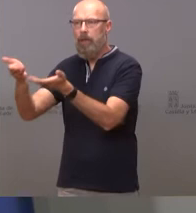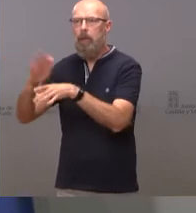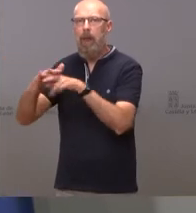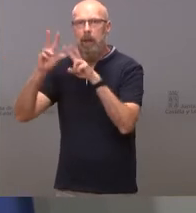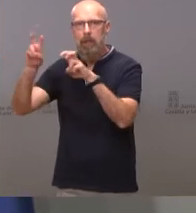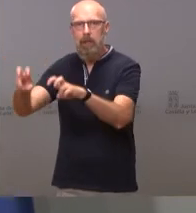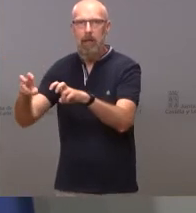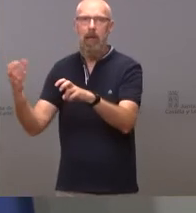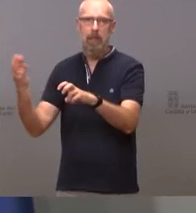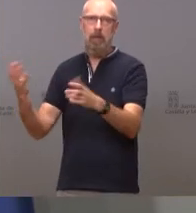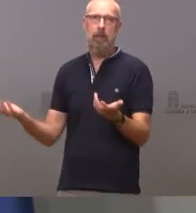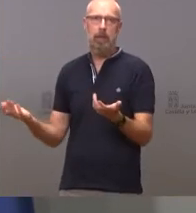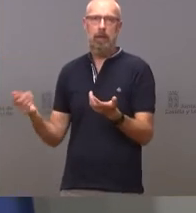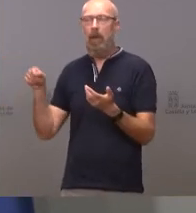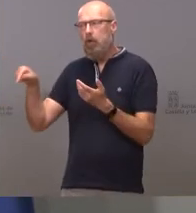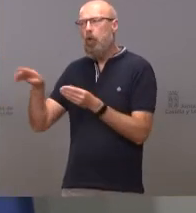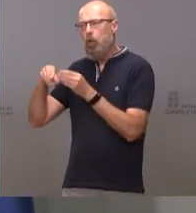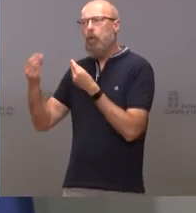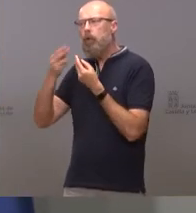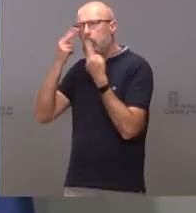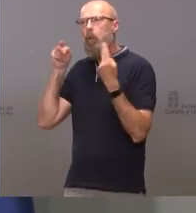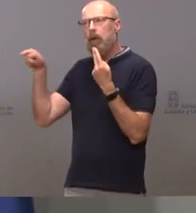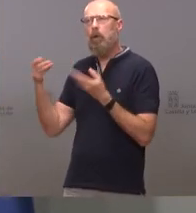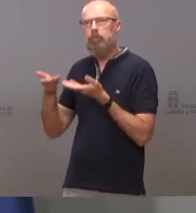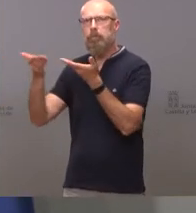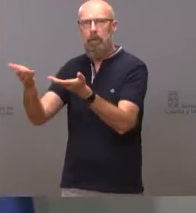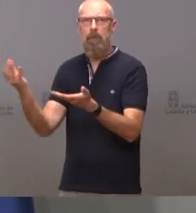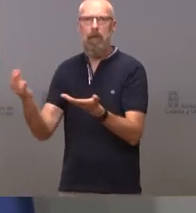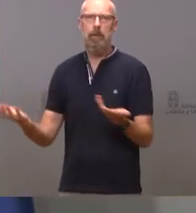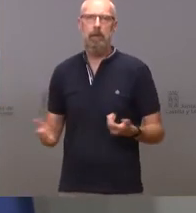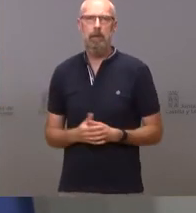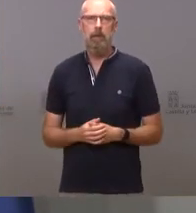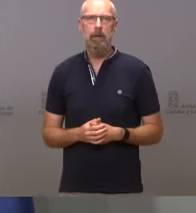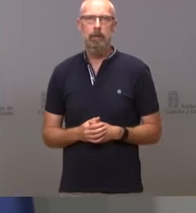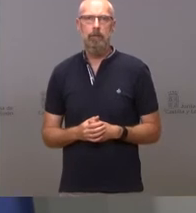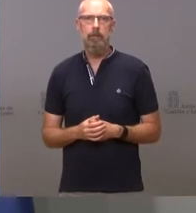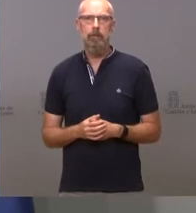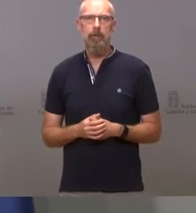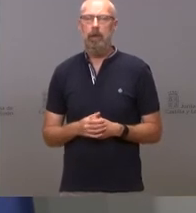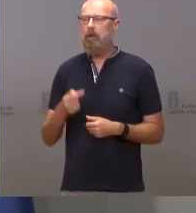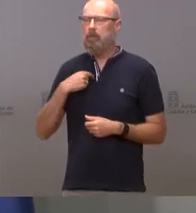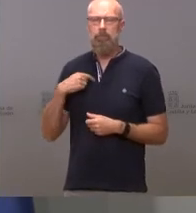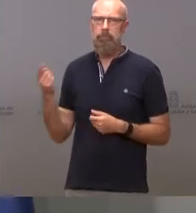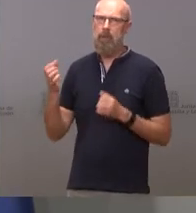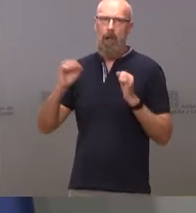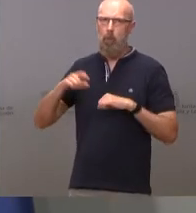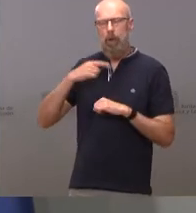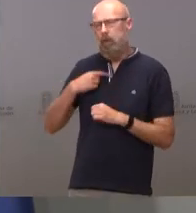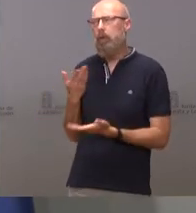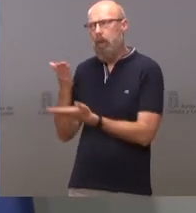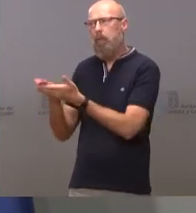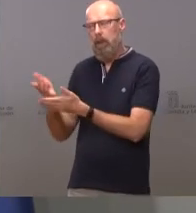porque esos son documentos públicos así que nosotros no lo vamos a tolerar lo vamos a solicitar